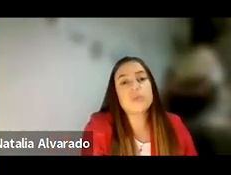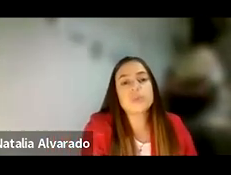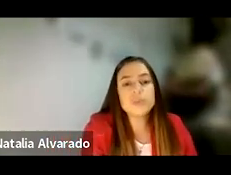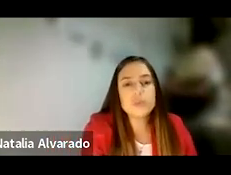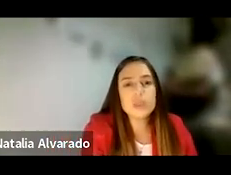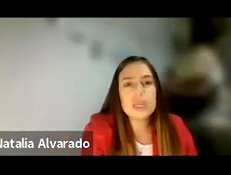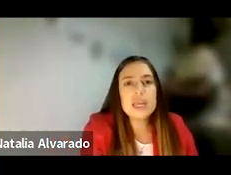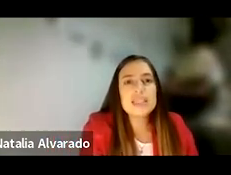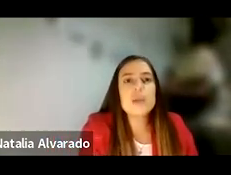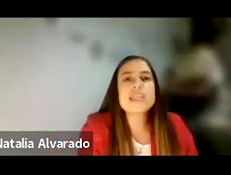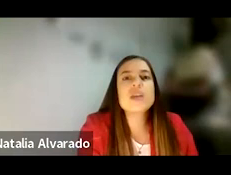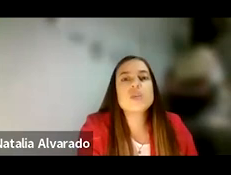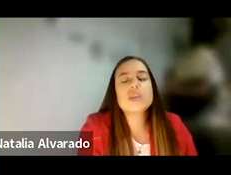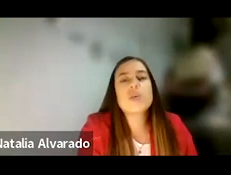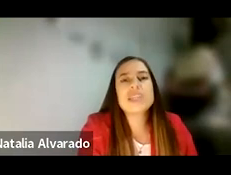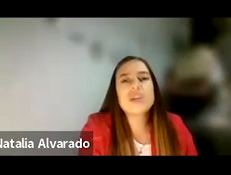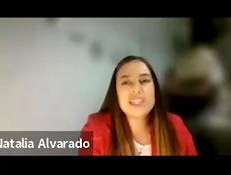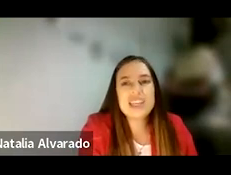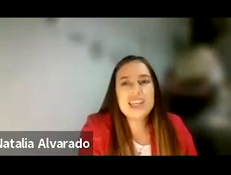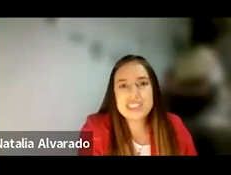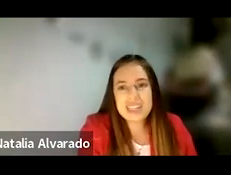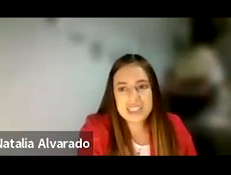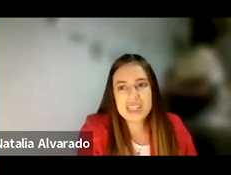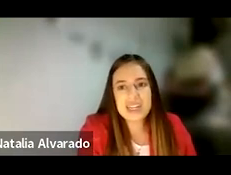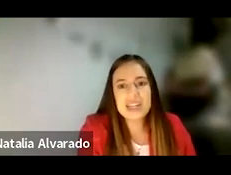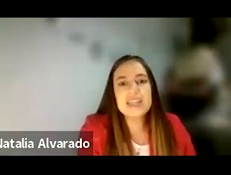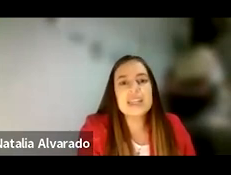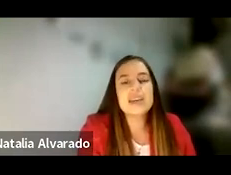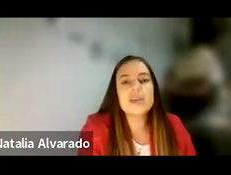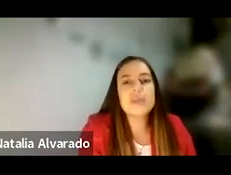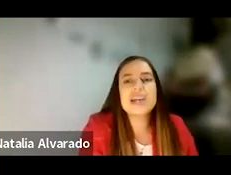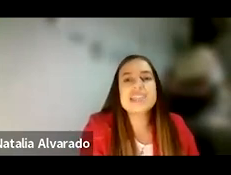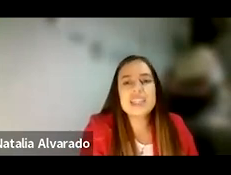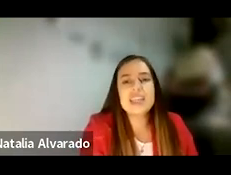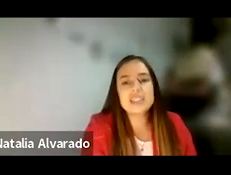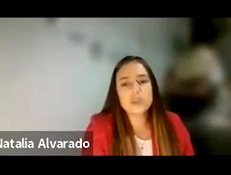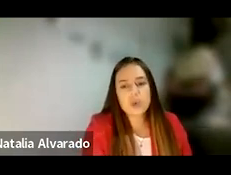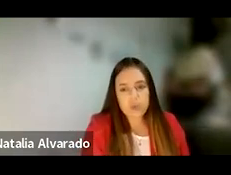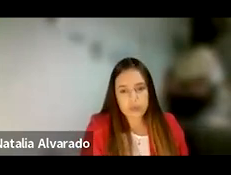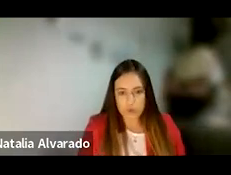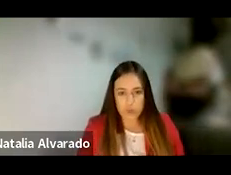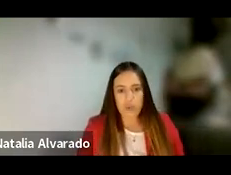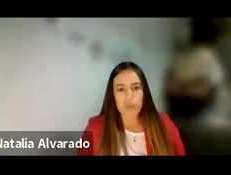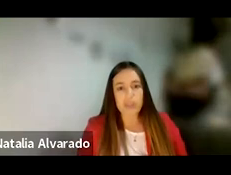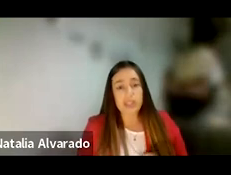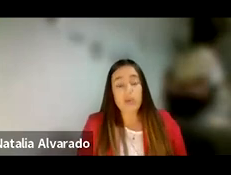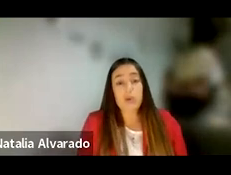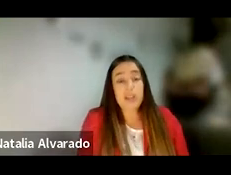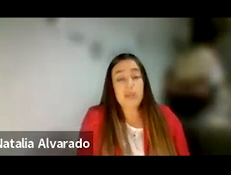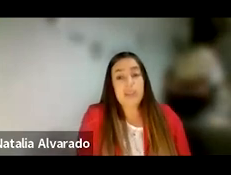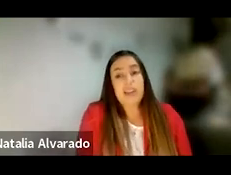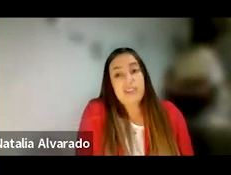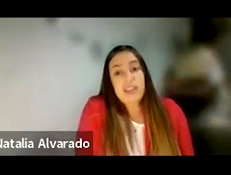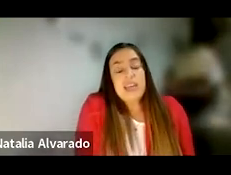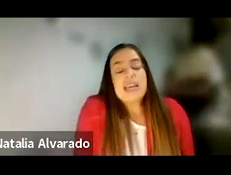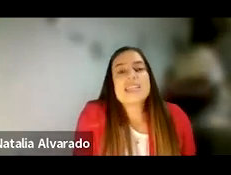acoso. Tal vez quienes nos acompañaron el día de ayer en la charla van a sentir esto un poco repetitivo,